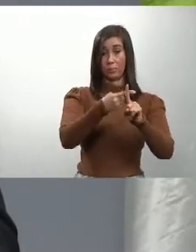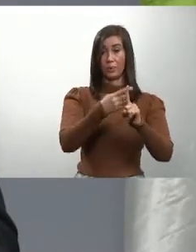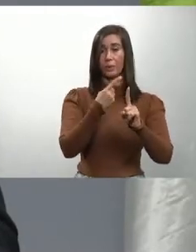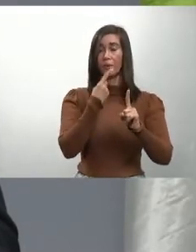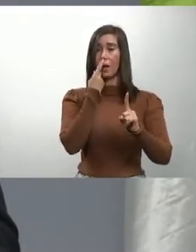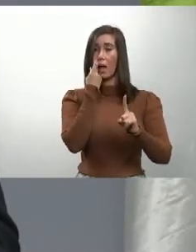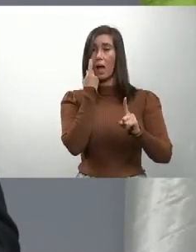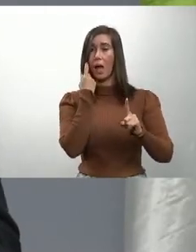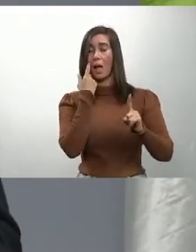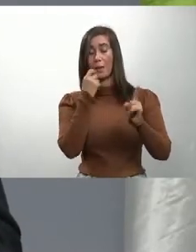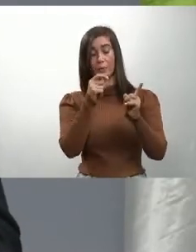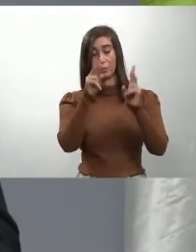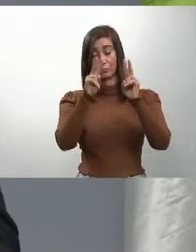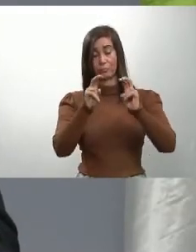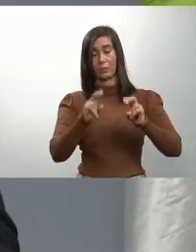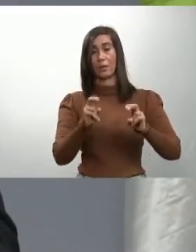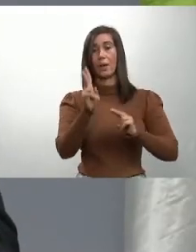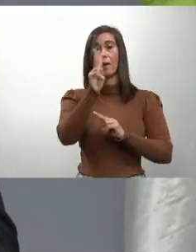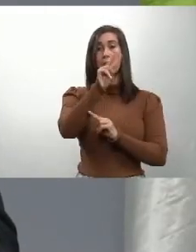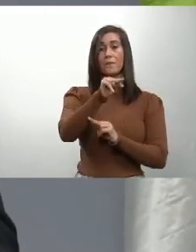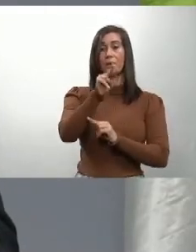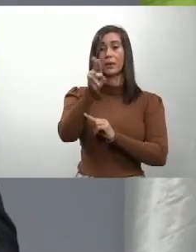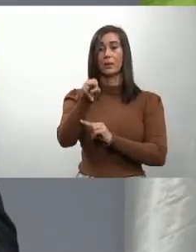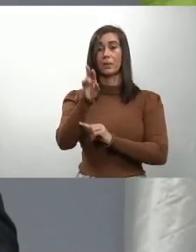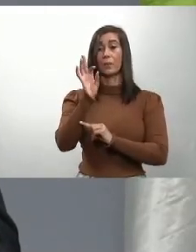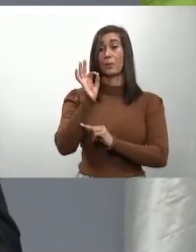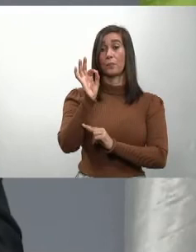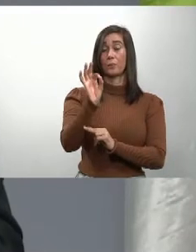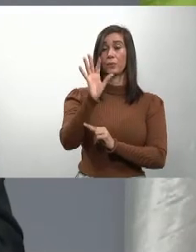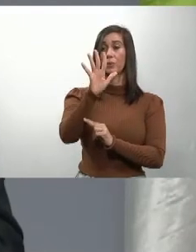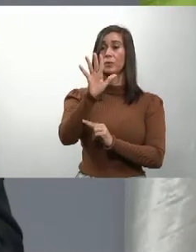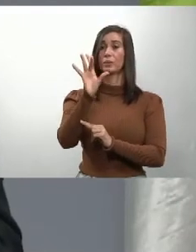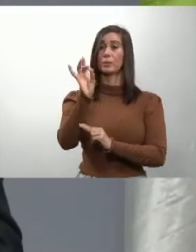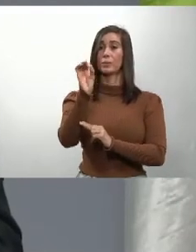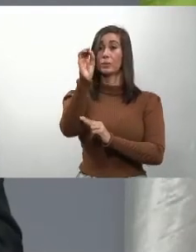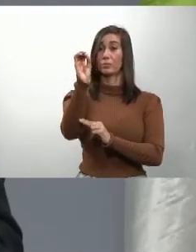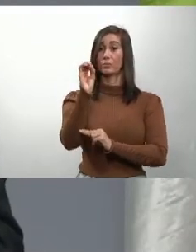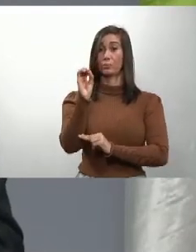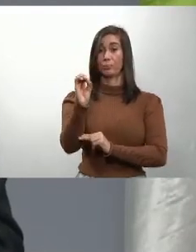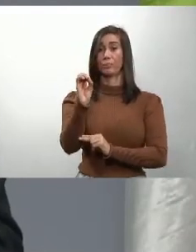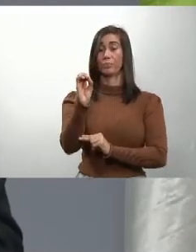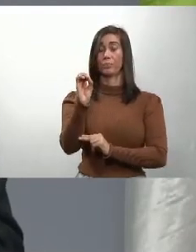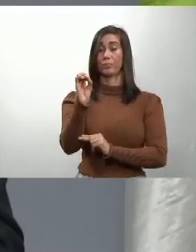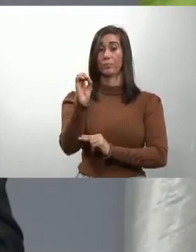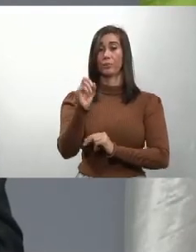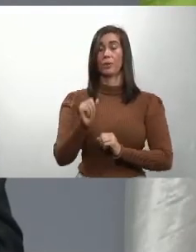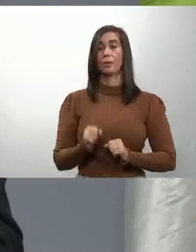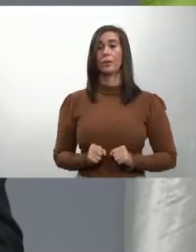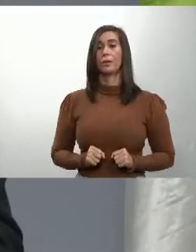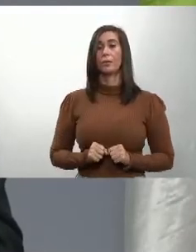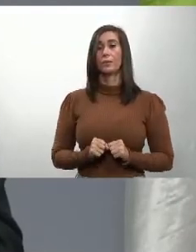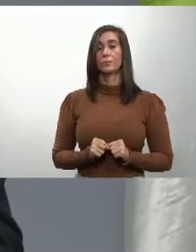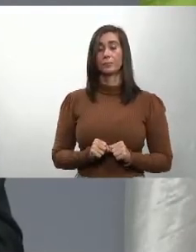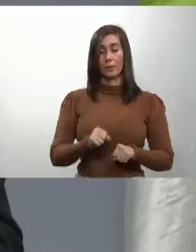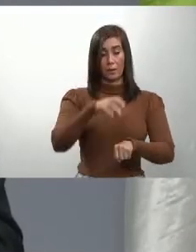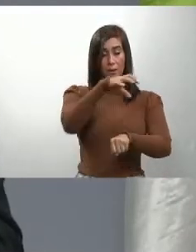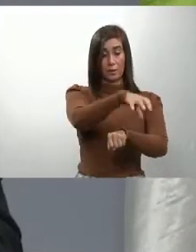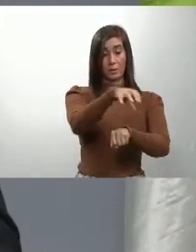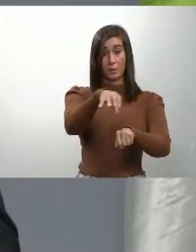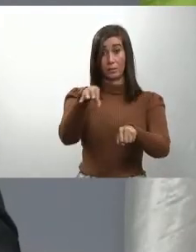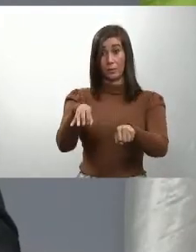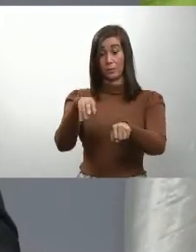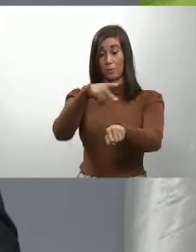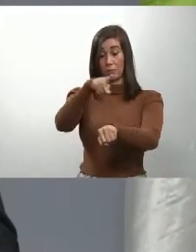procesadas es de 22.58%. La distribución por